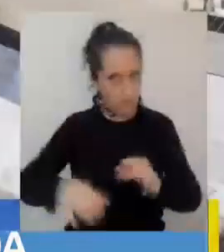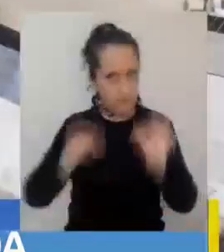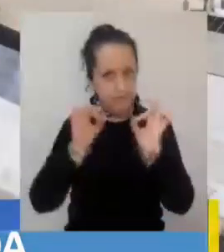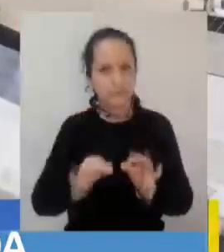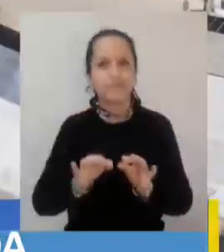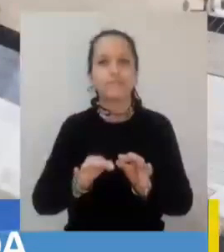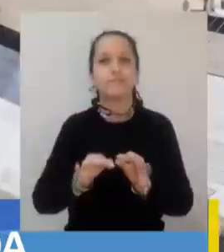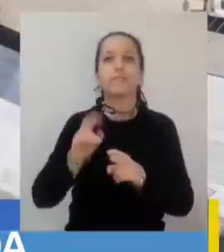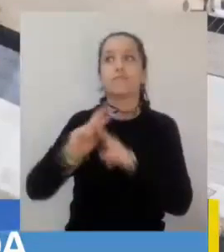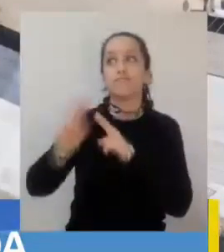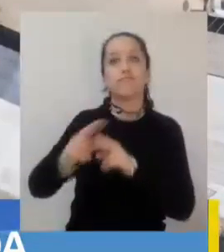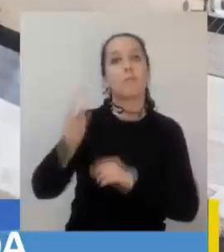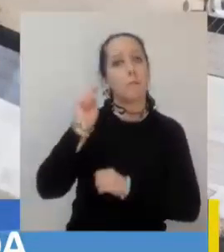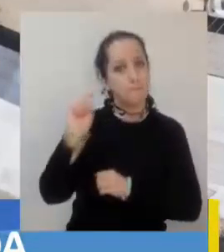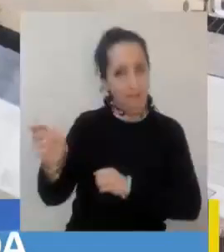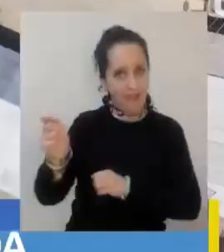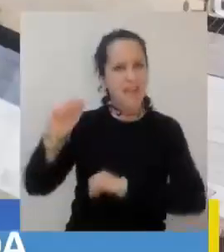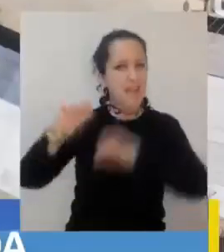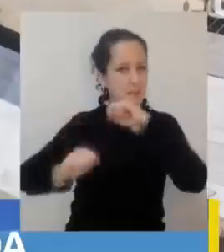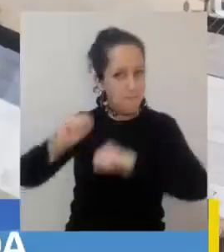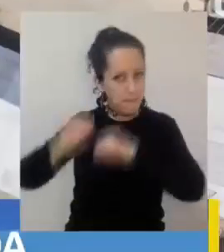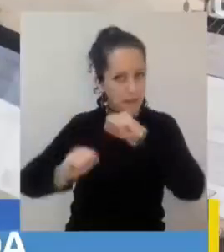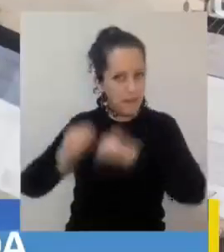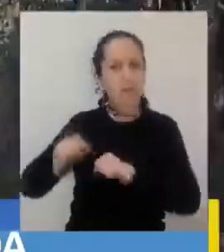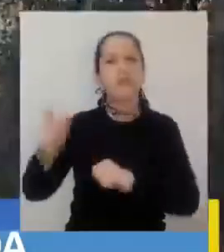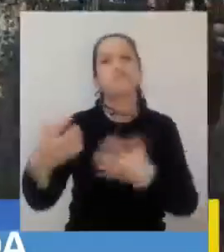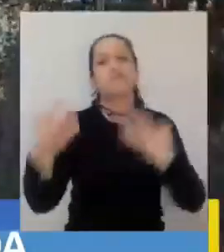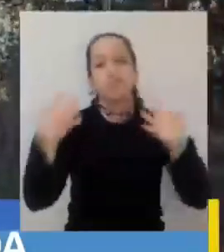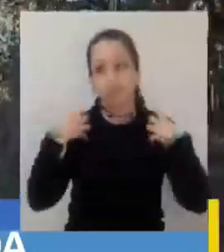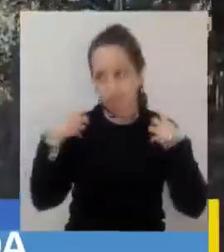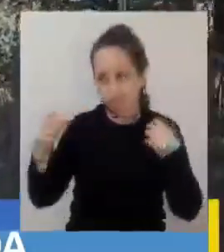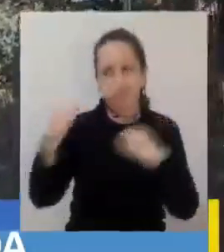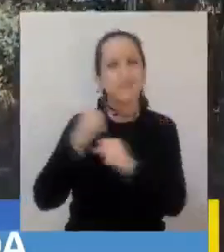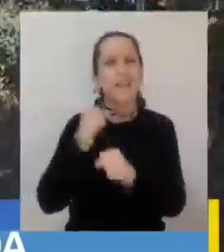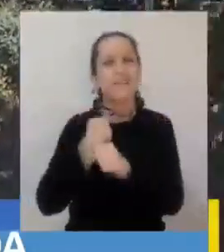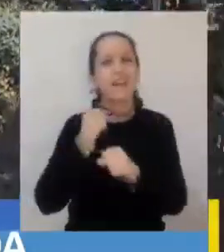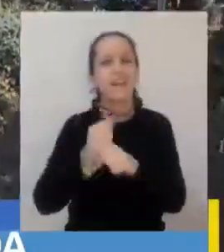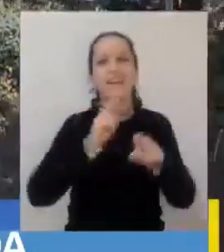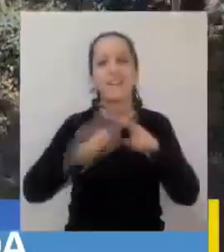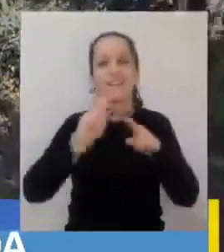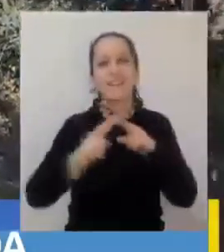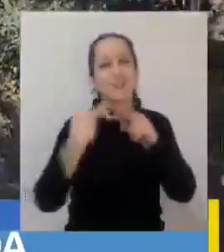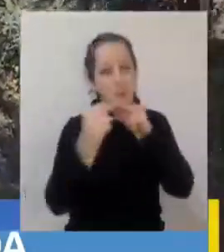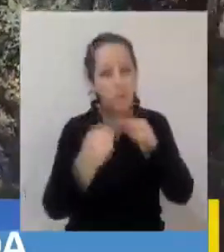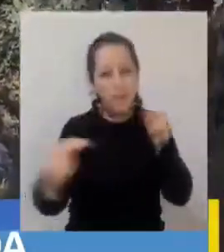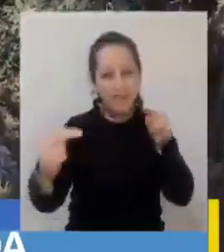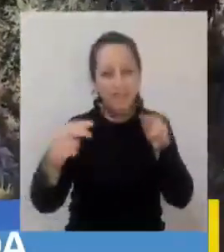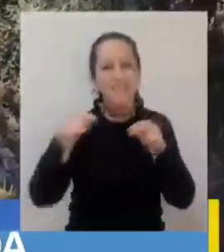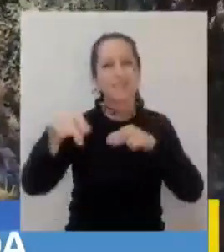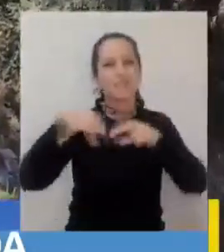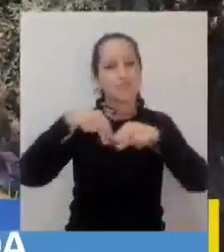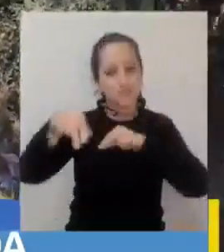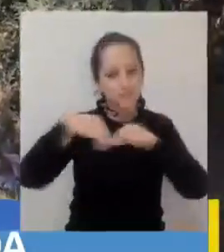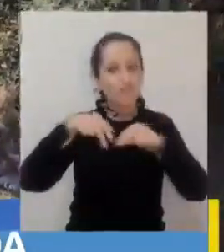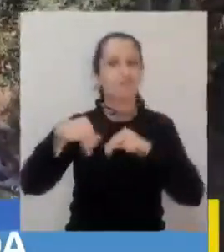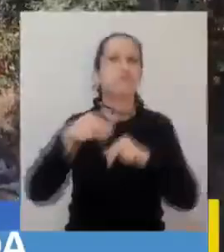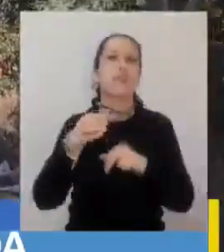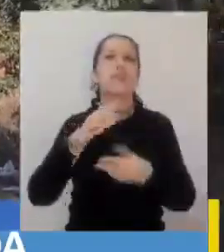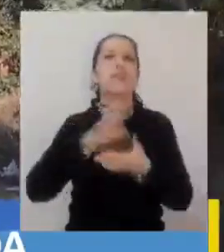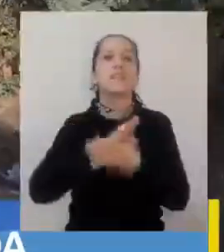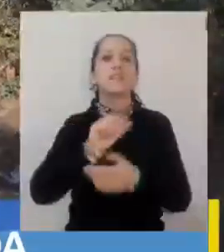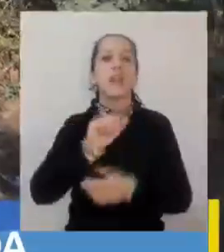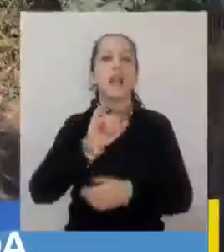contratación vía dato directo de la empresa que será a cargo del proyecto de reposición de la pasarela peatonal de